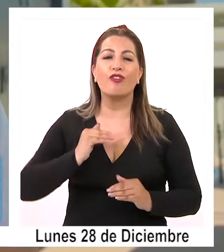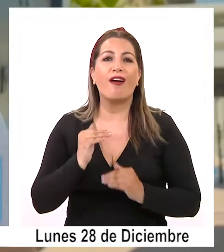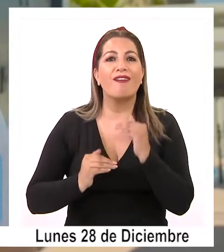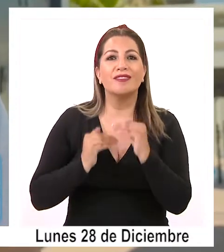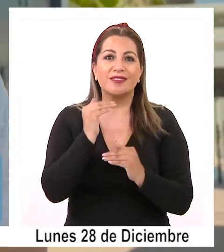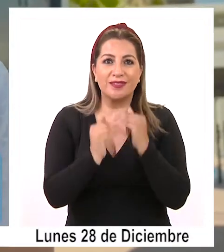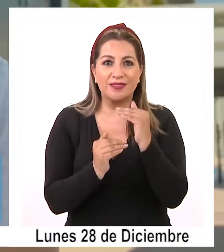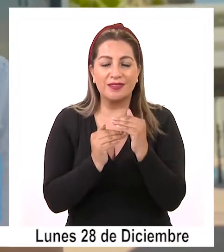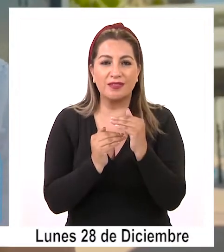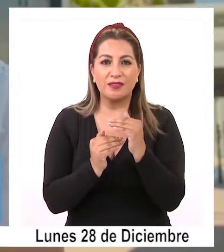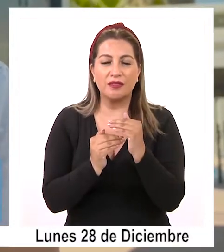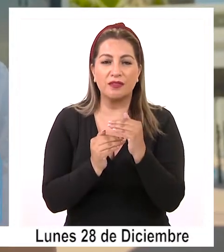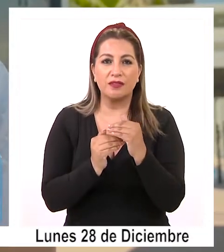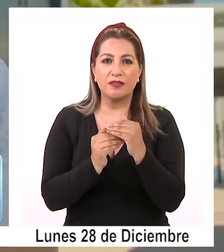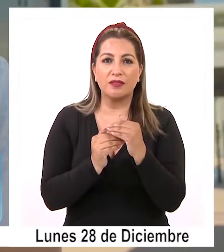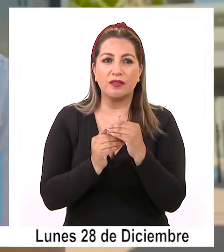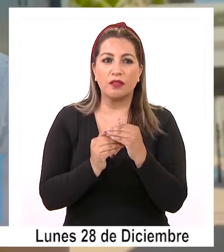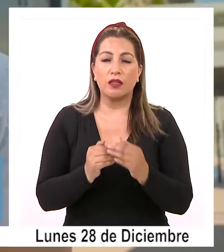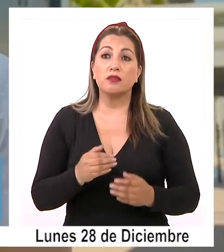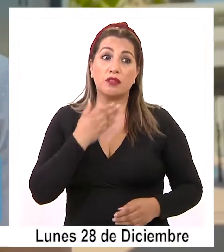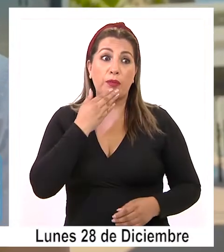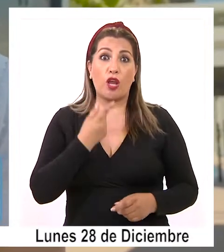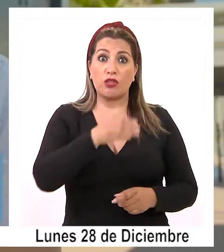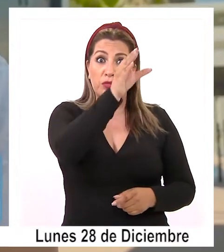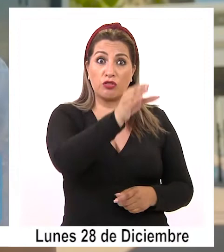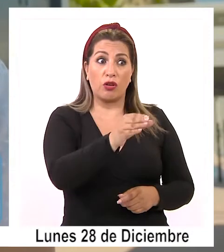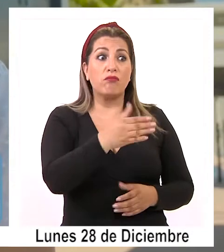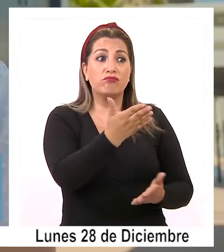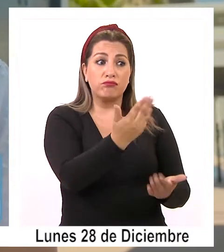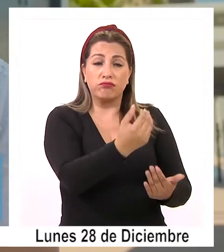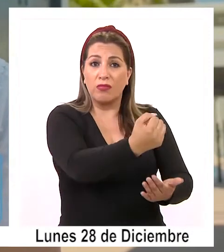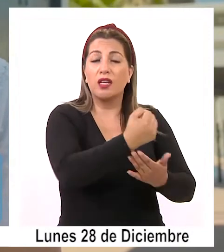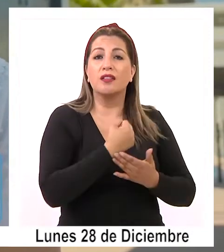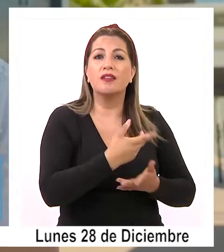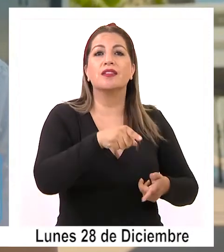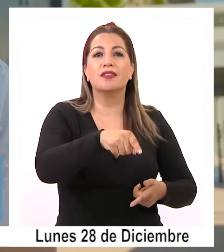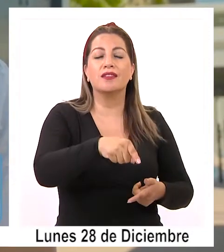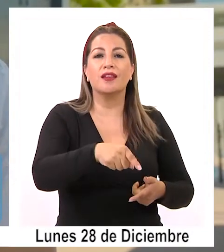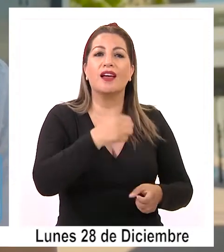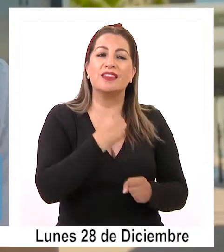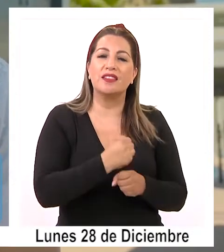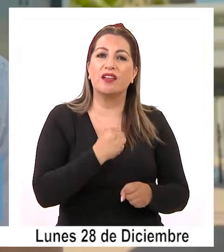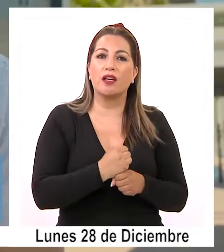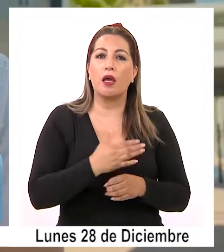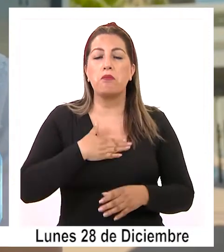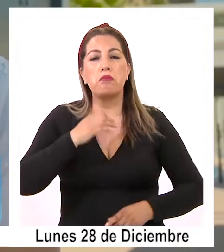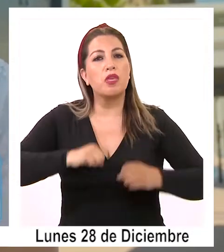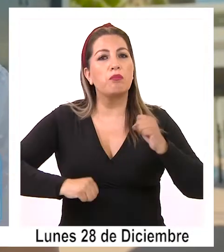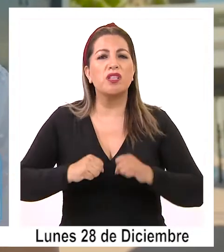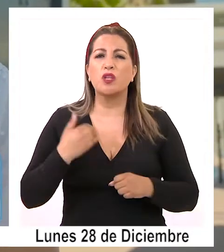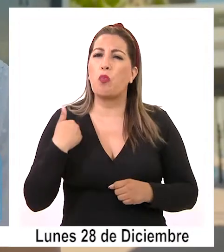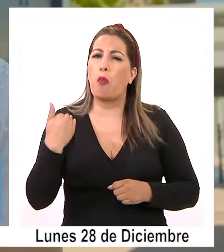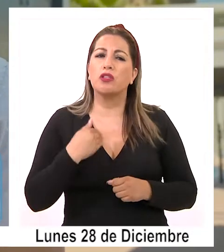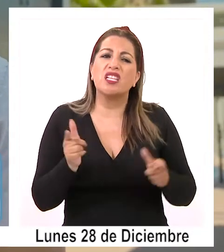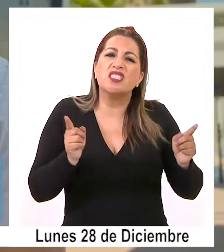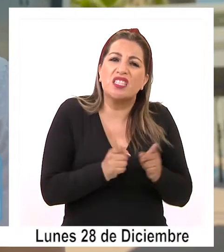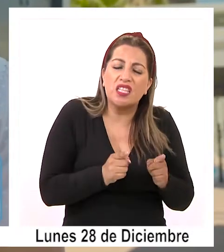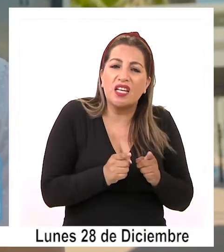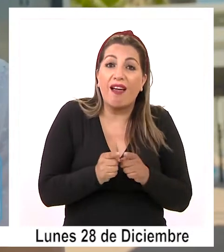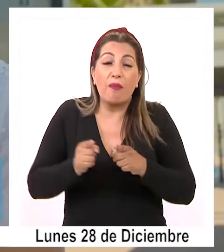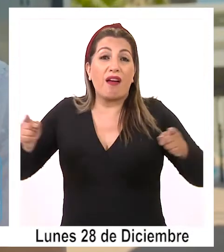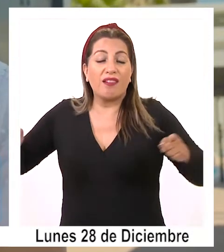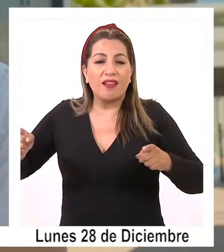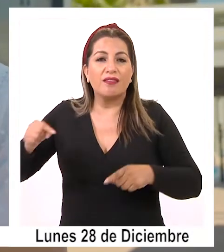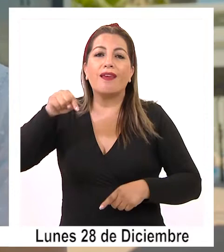como decía acá, que podemos ayudar a terceros con nuestras empresas, sean chicos, sean grandes, y